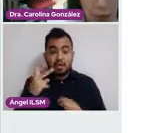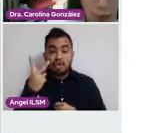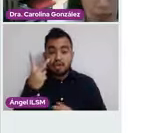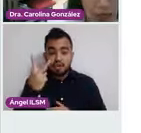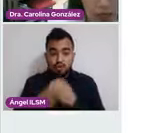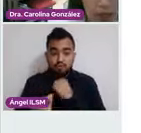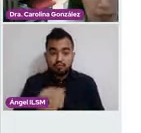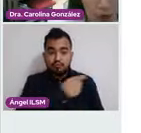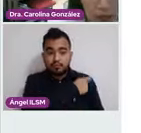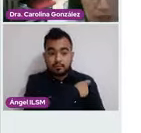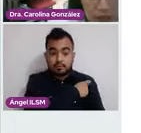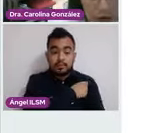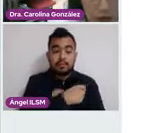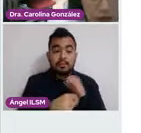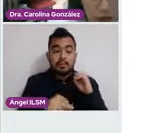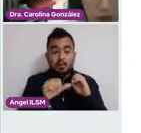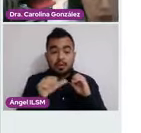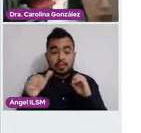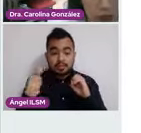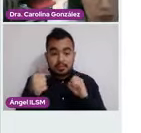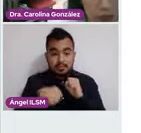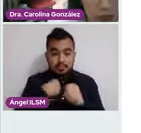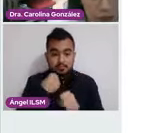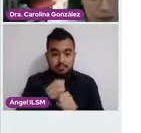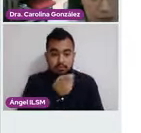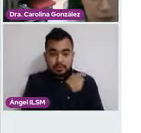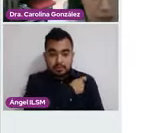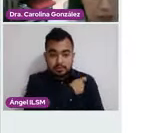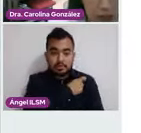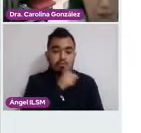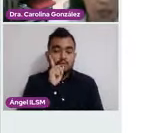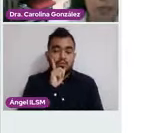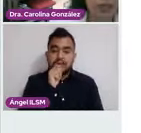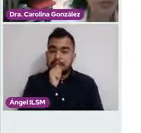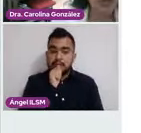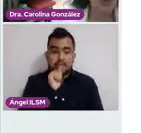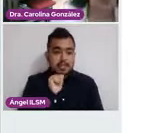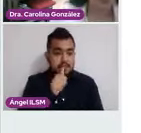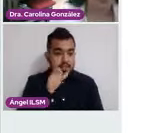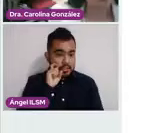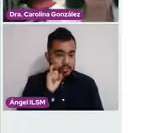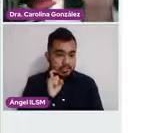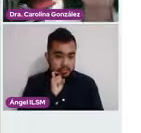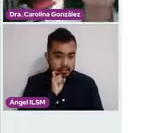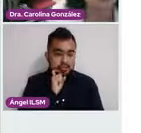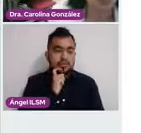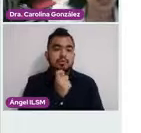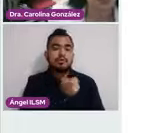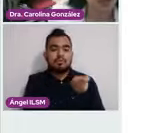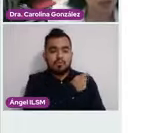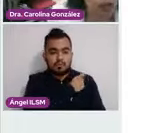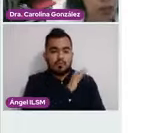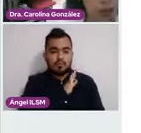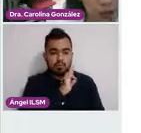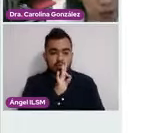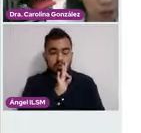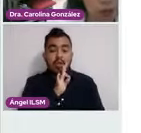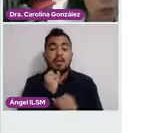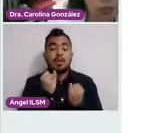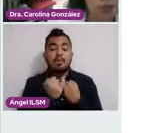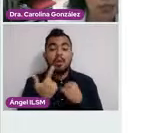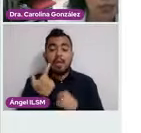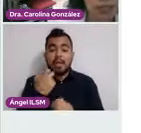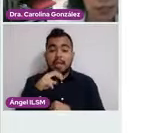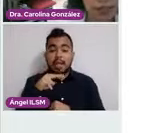meses a mujeres entre 9 y 13 años de edad que no hayan iniciado vida sexual activa. Si recuerdan, los genotipos que causan